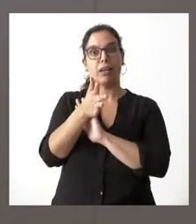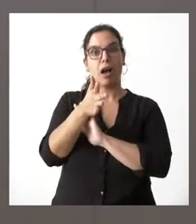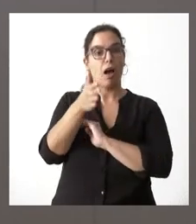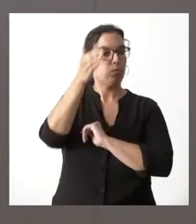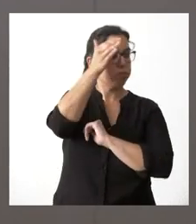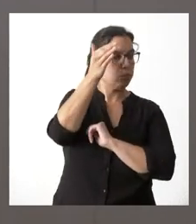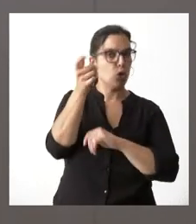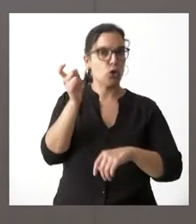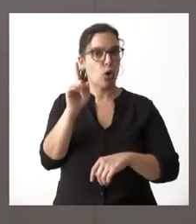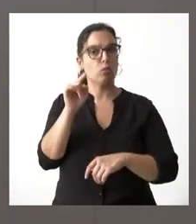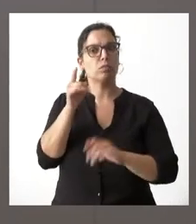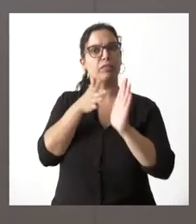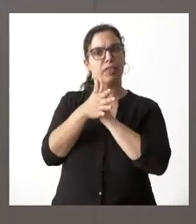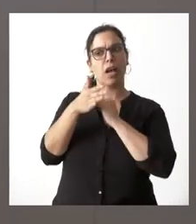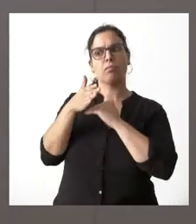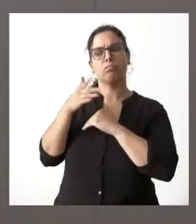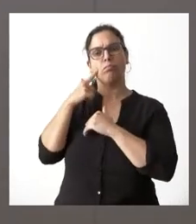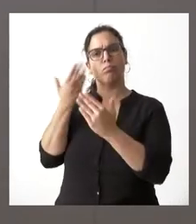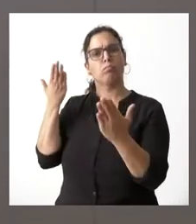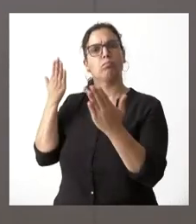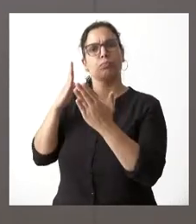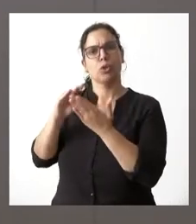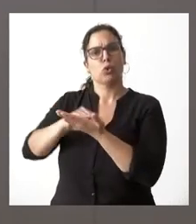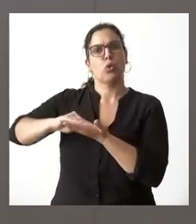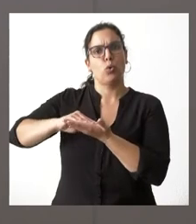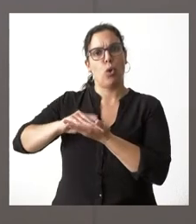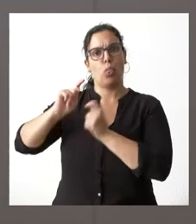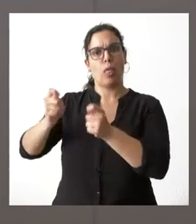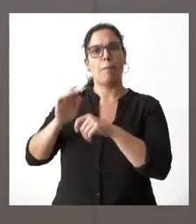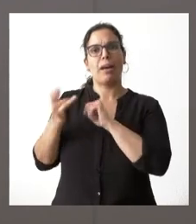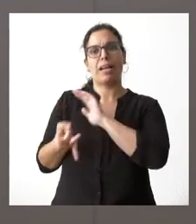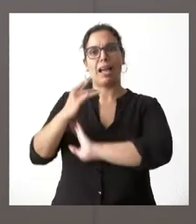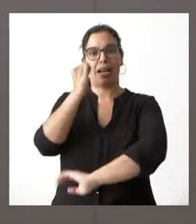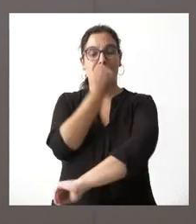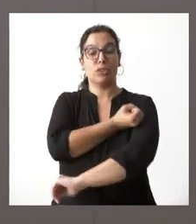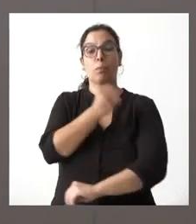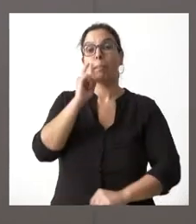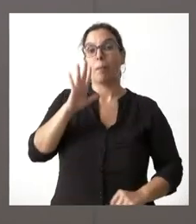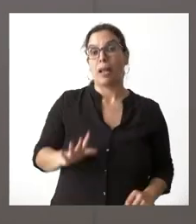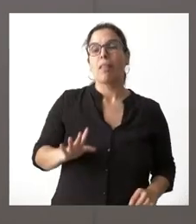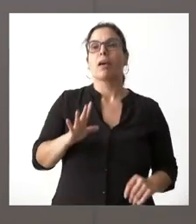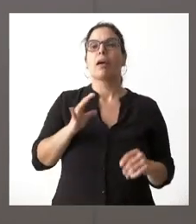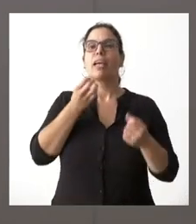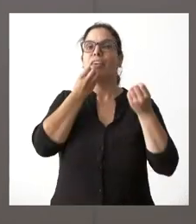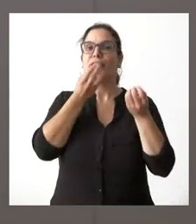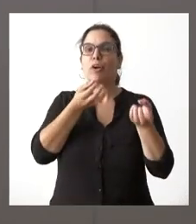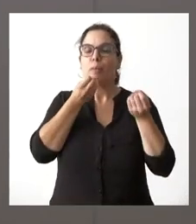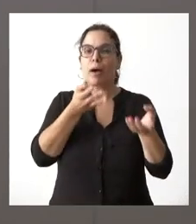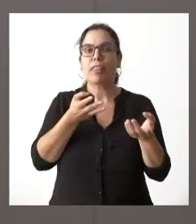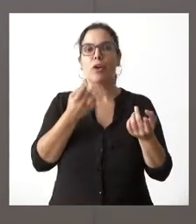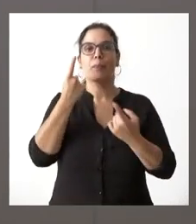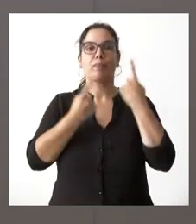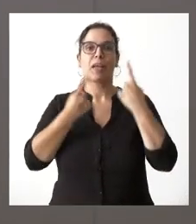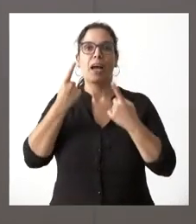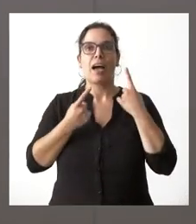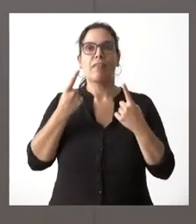cuando hay un problema se trata también de resolverlo y de crear ese registro yo creo que hay alguna información que siempre es parcial y siempre es menor sobre el número